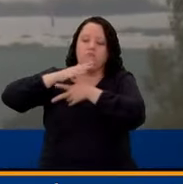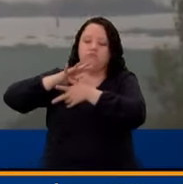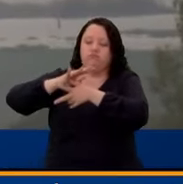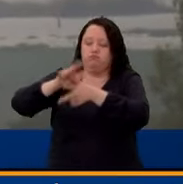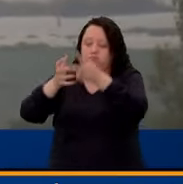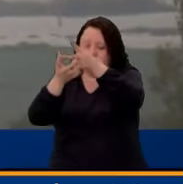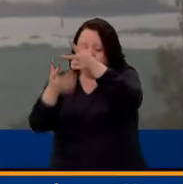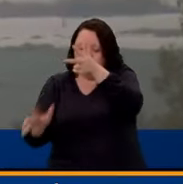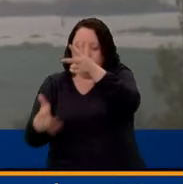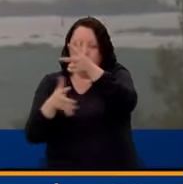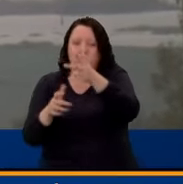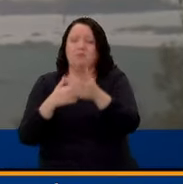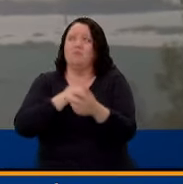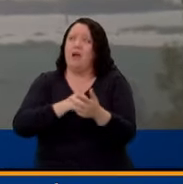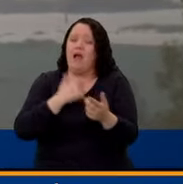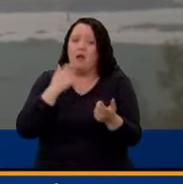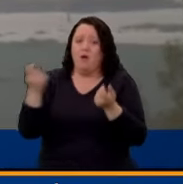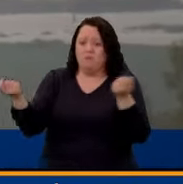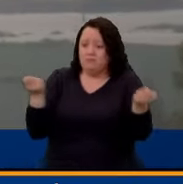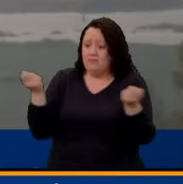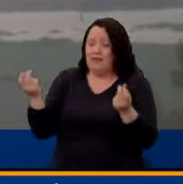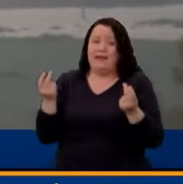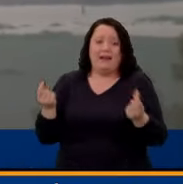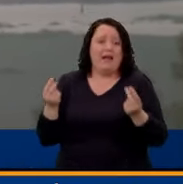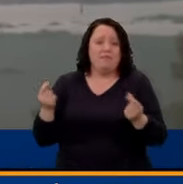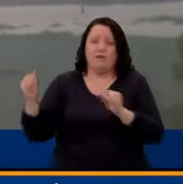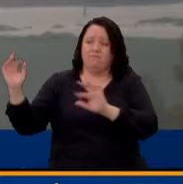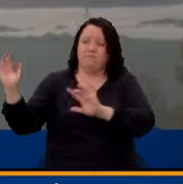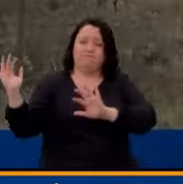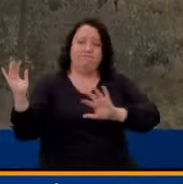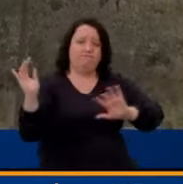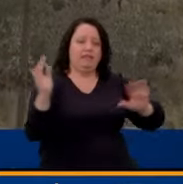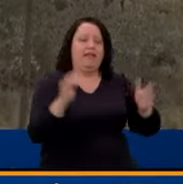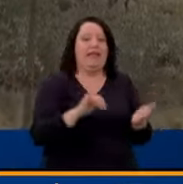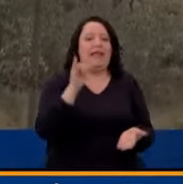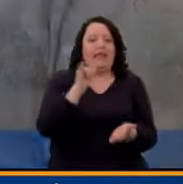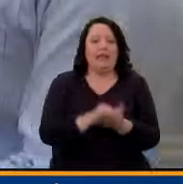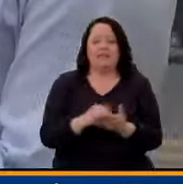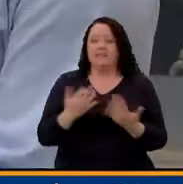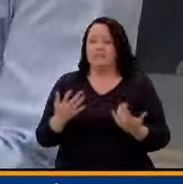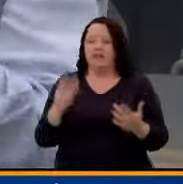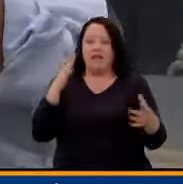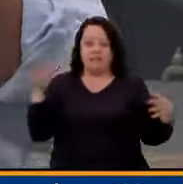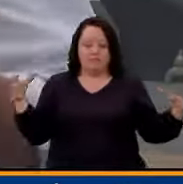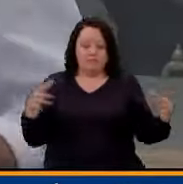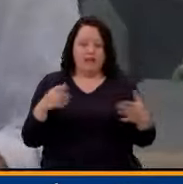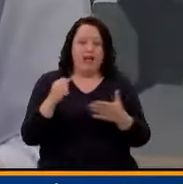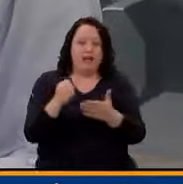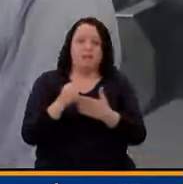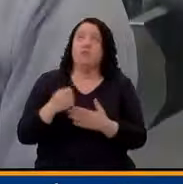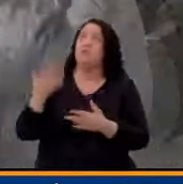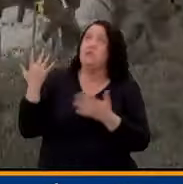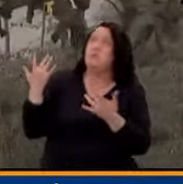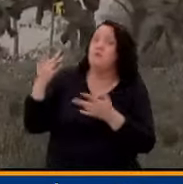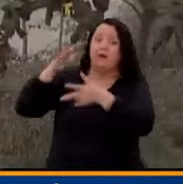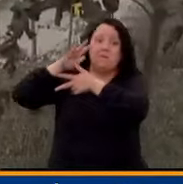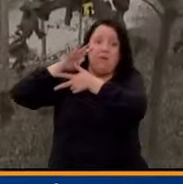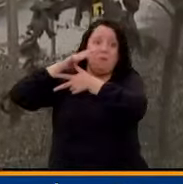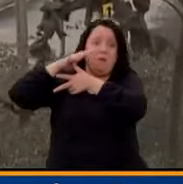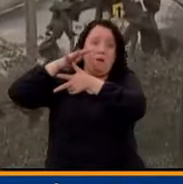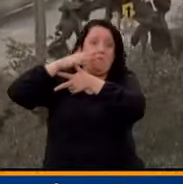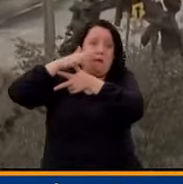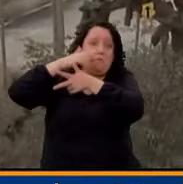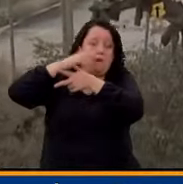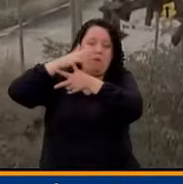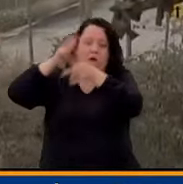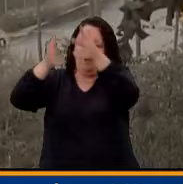para que podamos contener de alguna manera la forma rápida en la que está avanzando el Y eso es lo que están esperando justamente los organismos de emergencia, que llegue ese helicóptero, que hagan